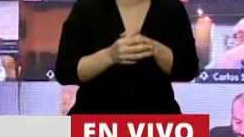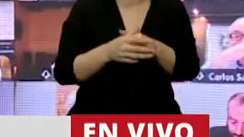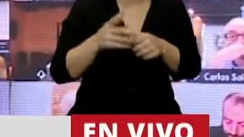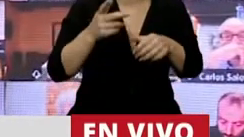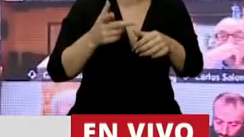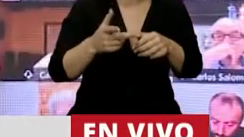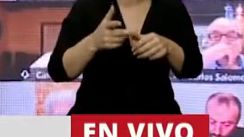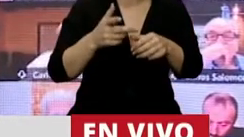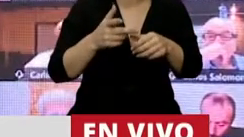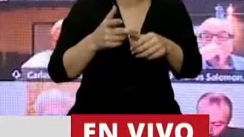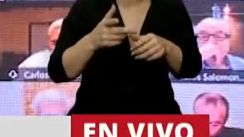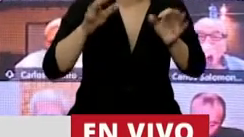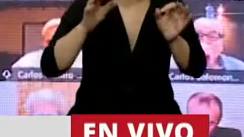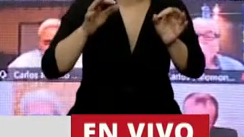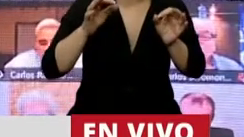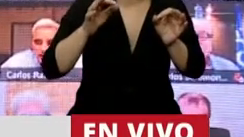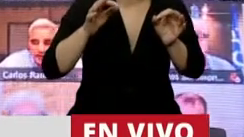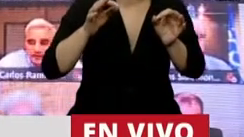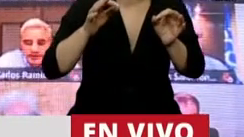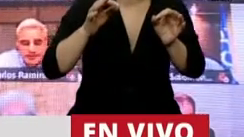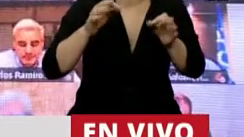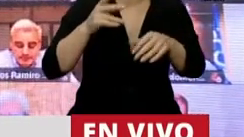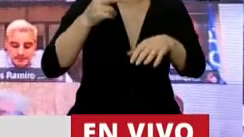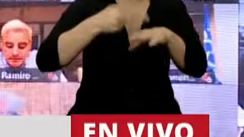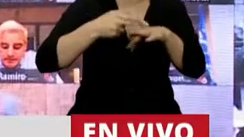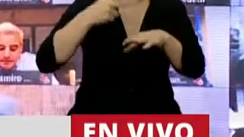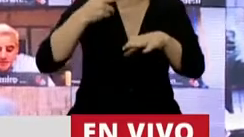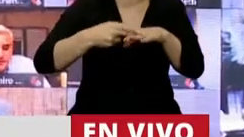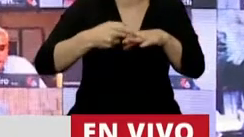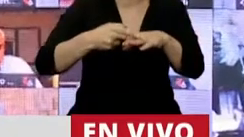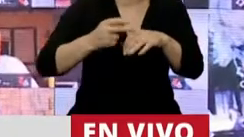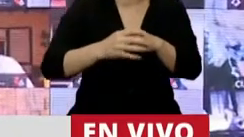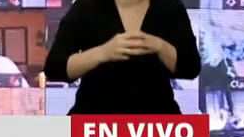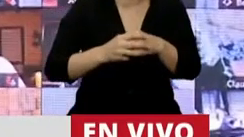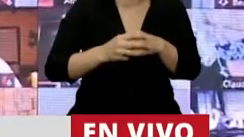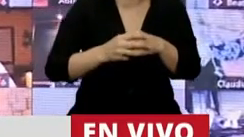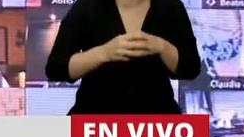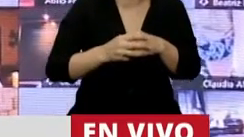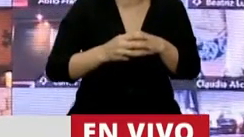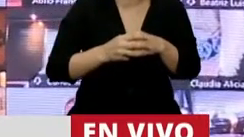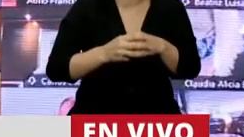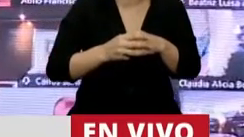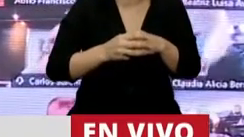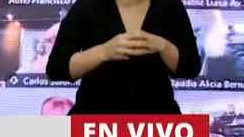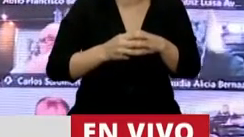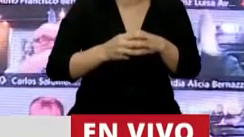cuando sabemos que el valor del mercado es muy superior a la evaluación fiscal.